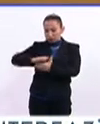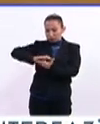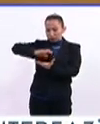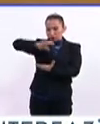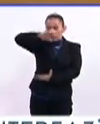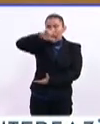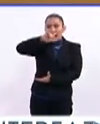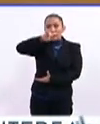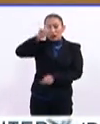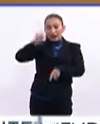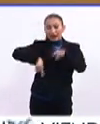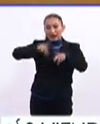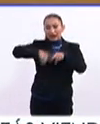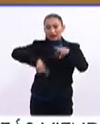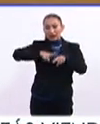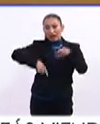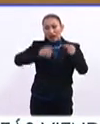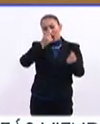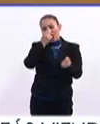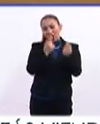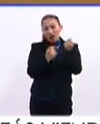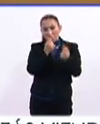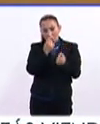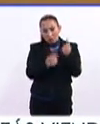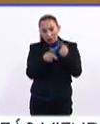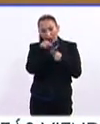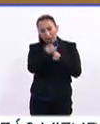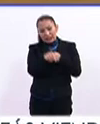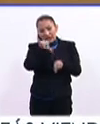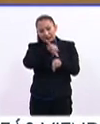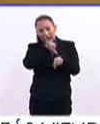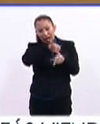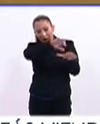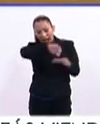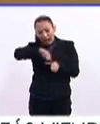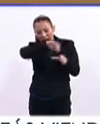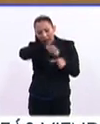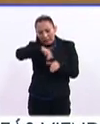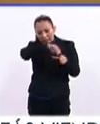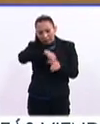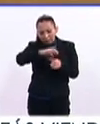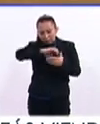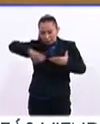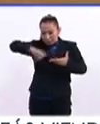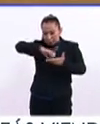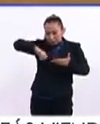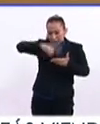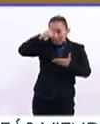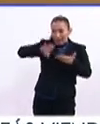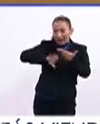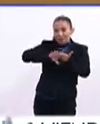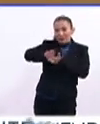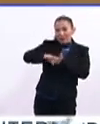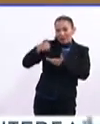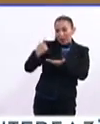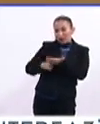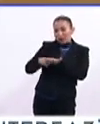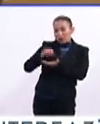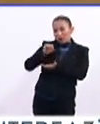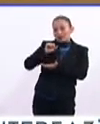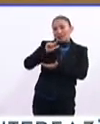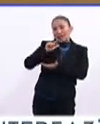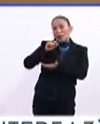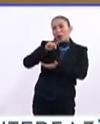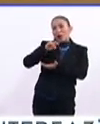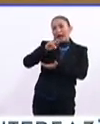Y vamos eliminando algunas sales que van precipitando para poder evitarlas en la salmuera